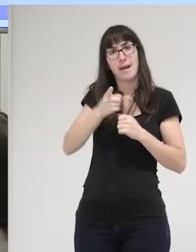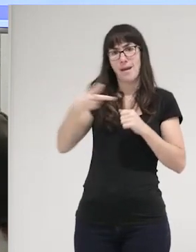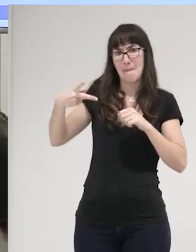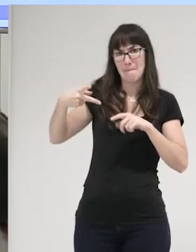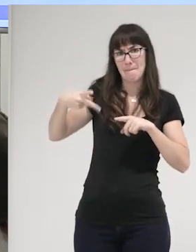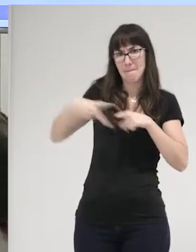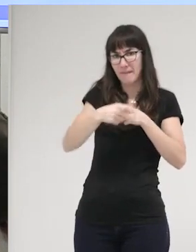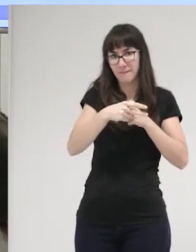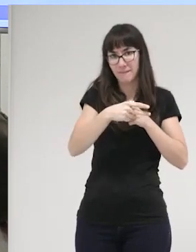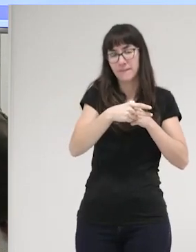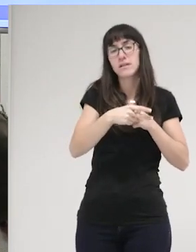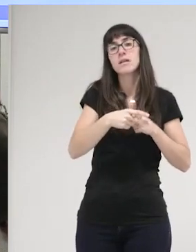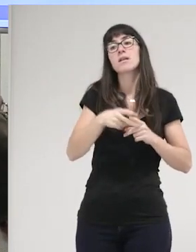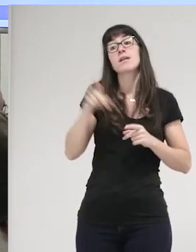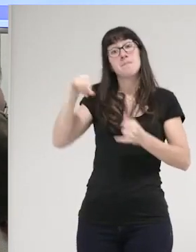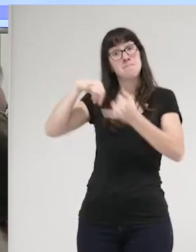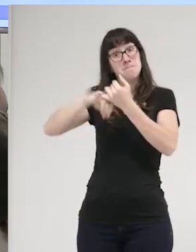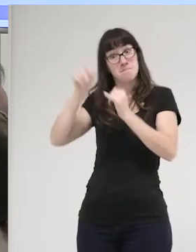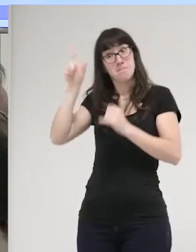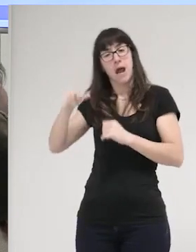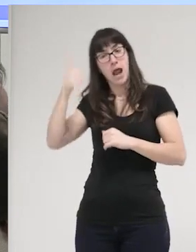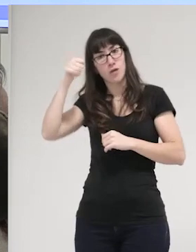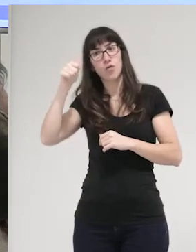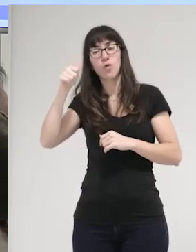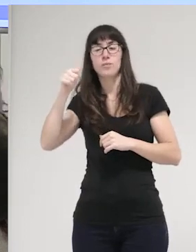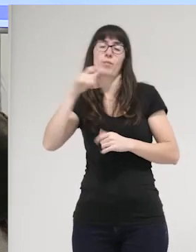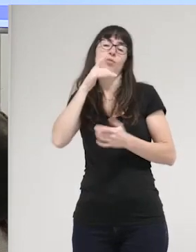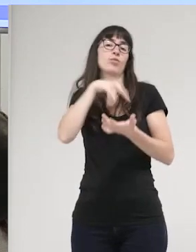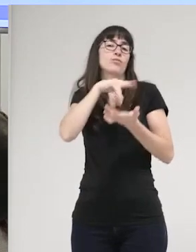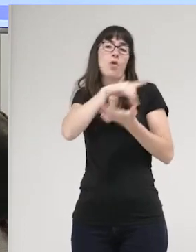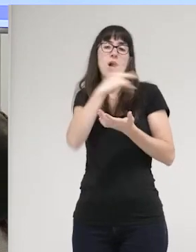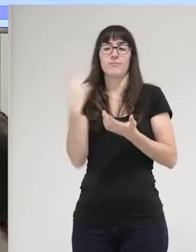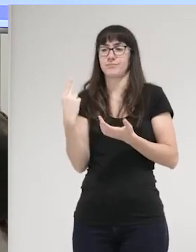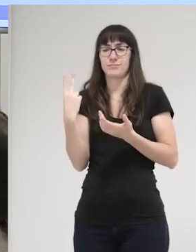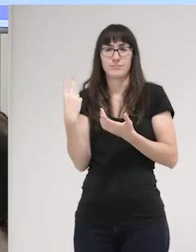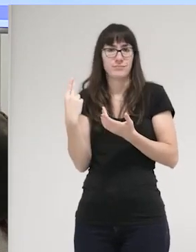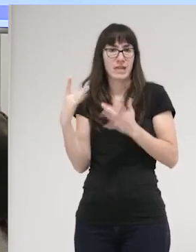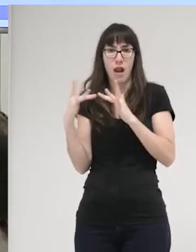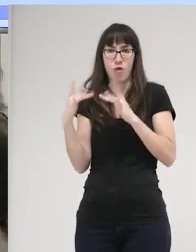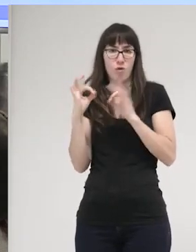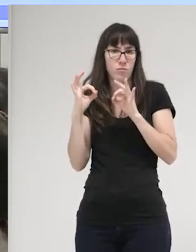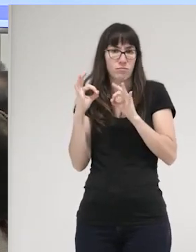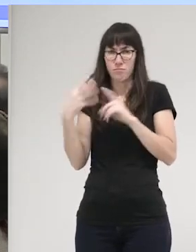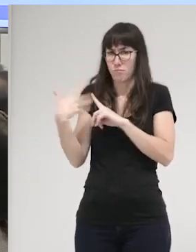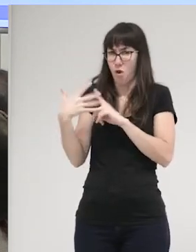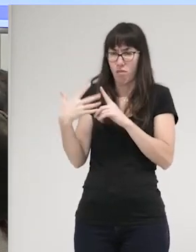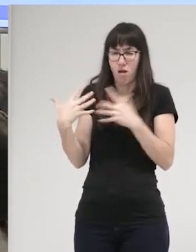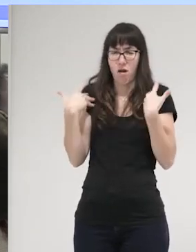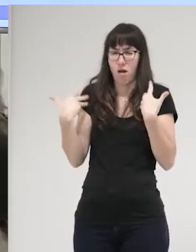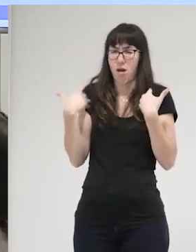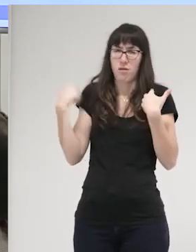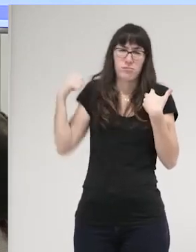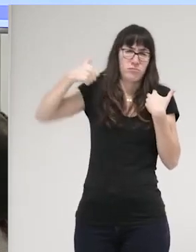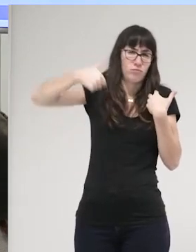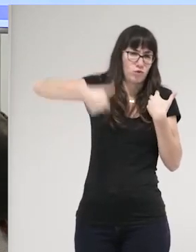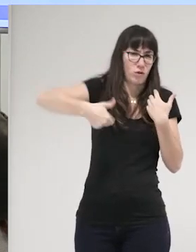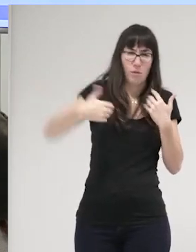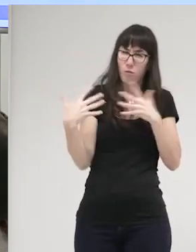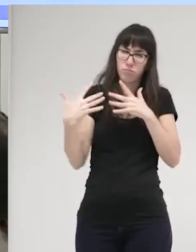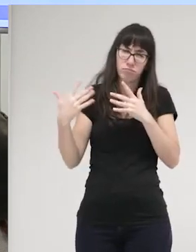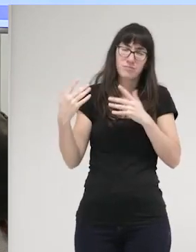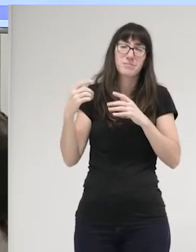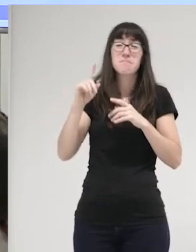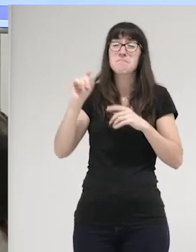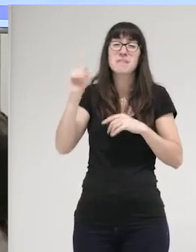la había ella estaba había vivido una relación de violencia durante muchísimo tiempo especialmente de